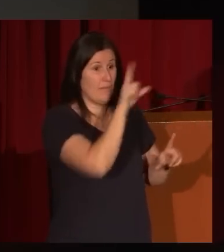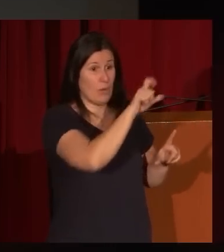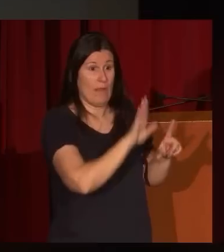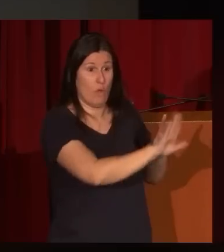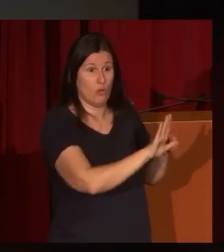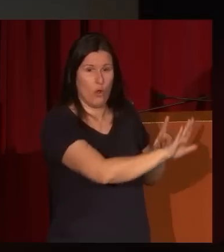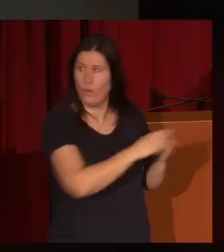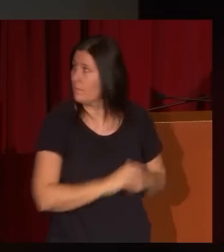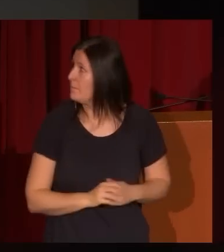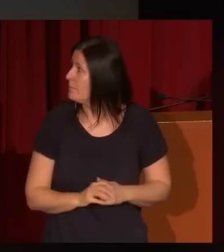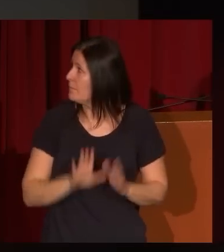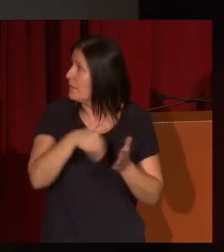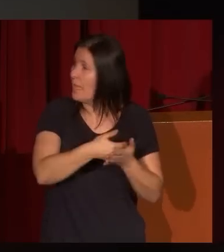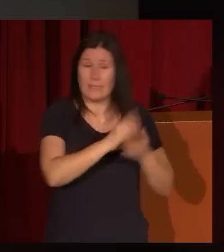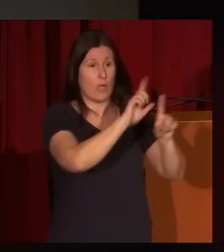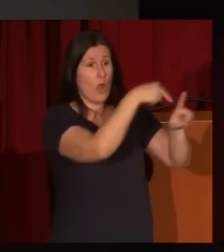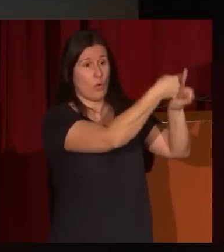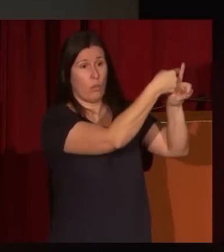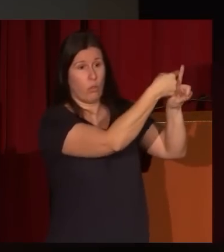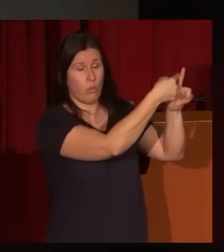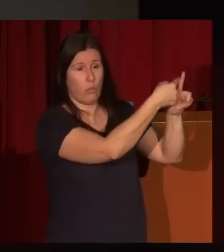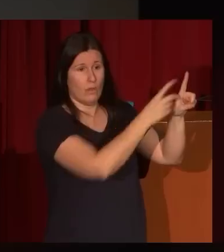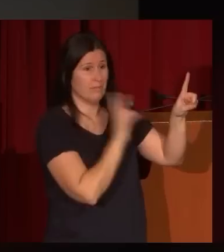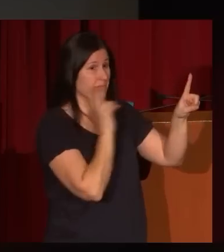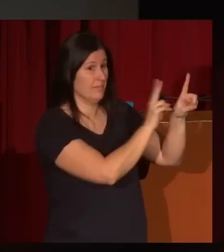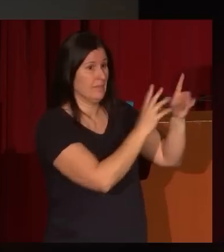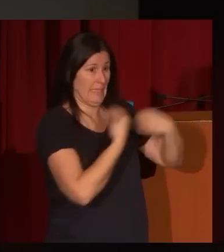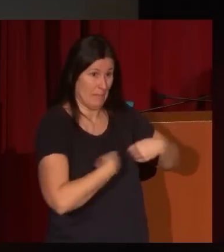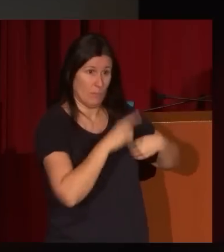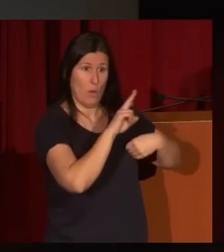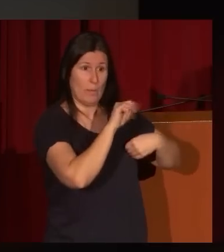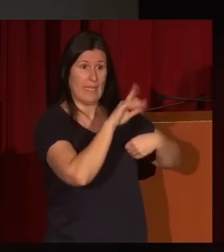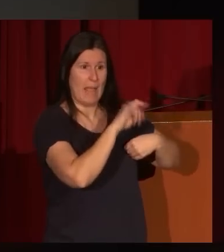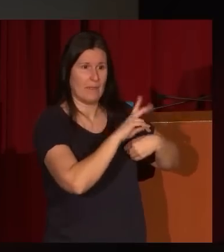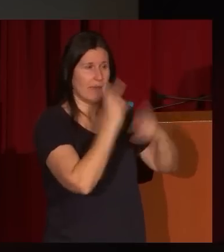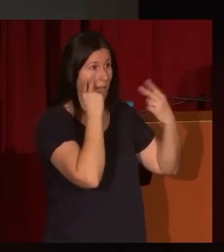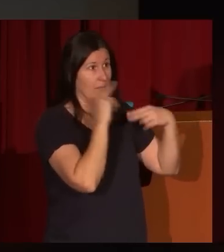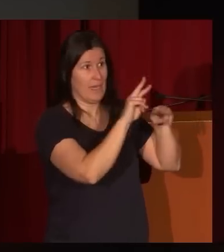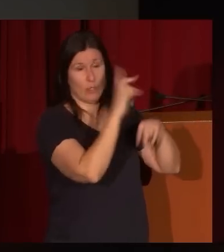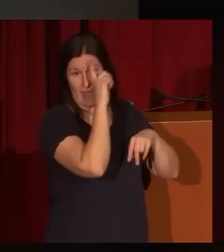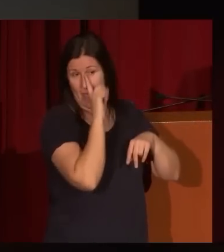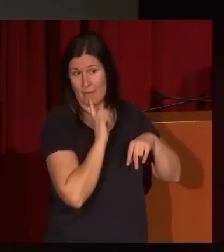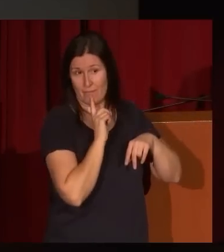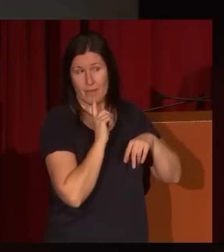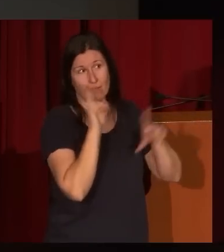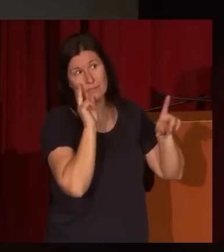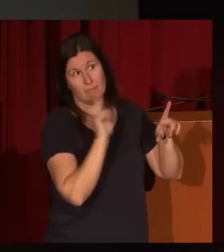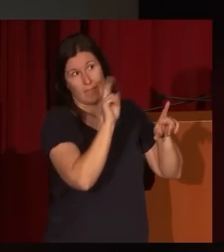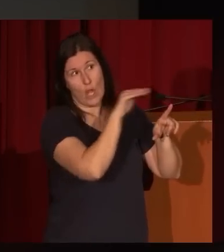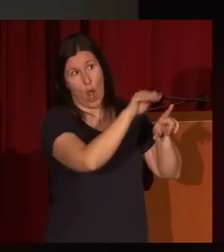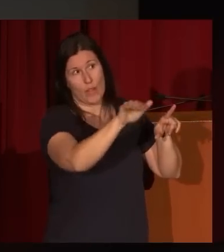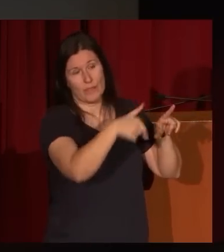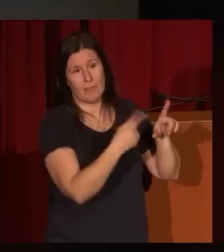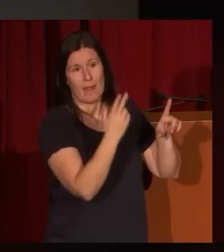fondo, incluso con la cruz de término que ven ahí, que es el propio Villamil mirando de perfil al horizonte para dibujar